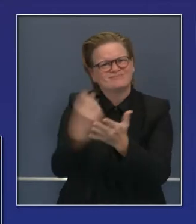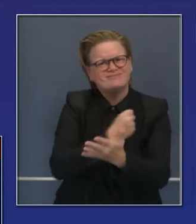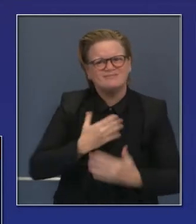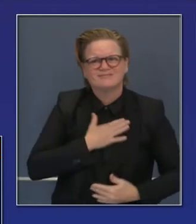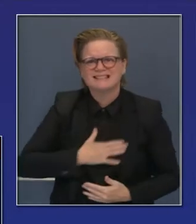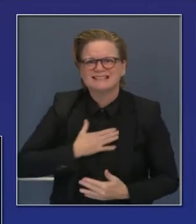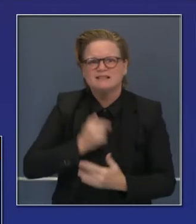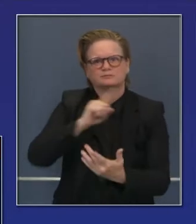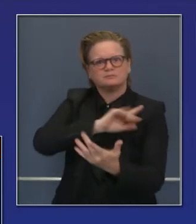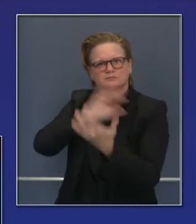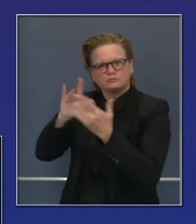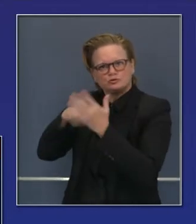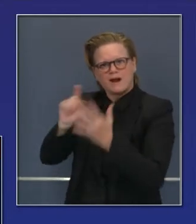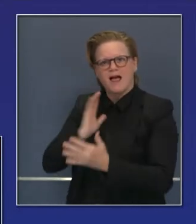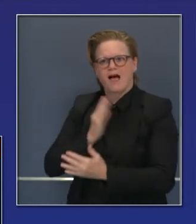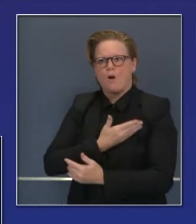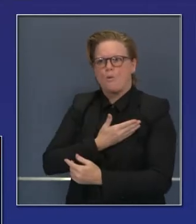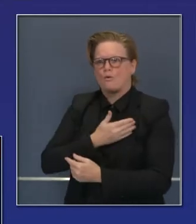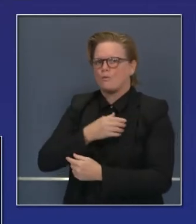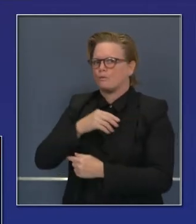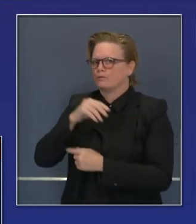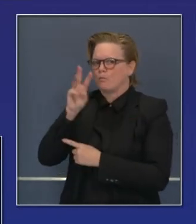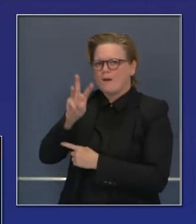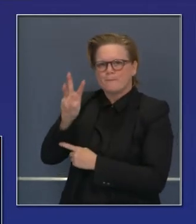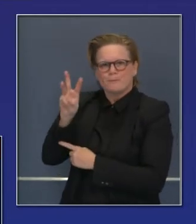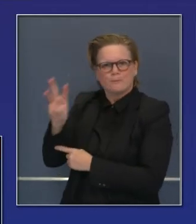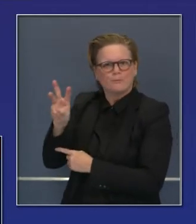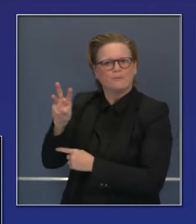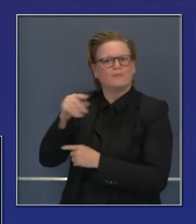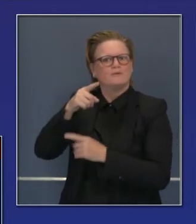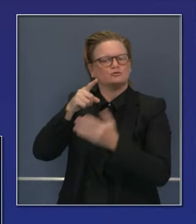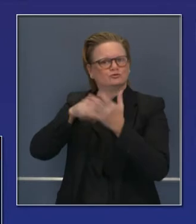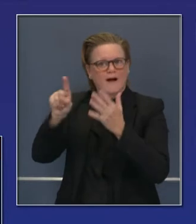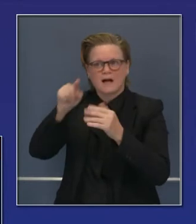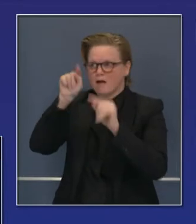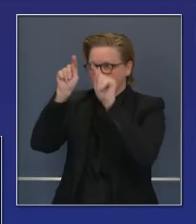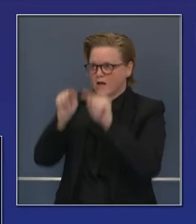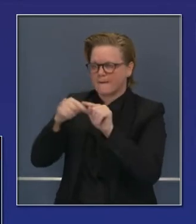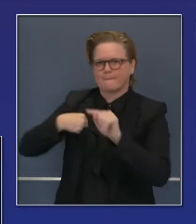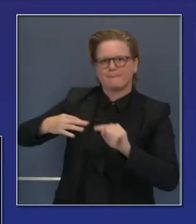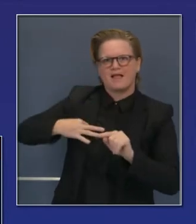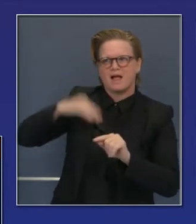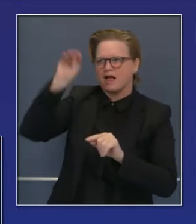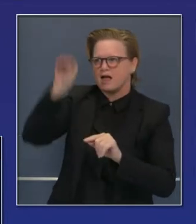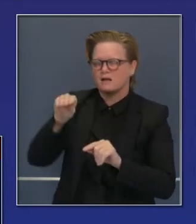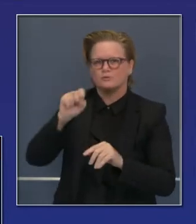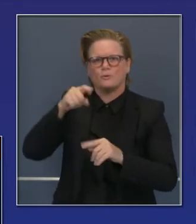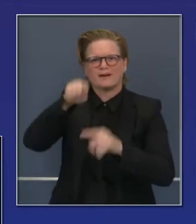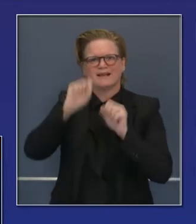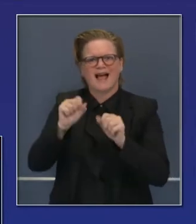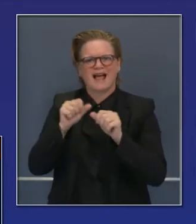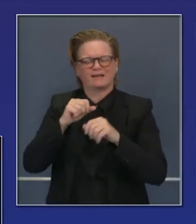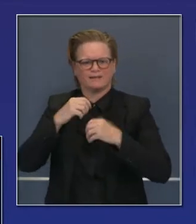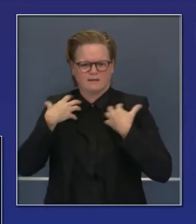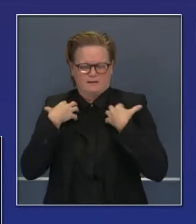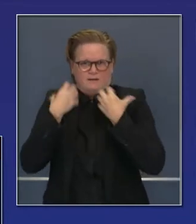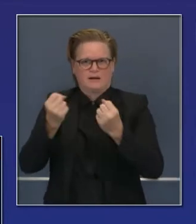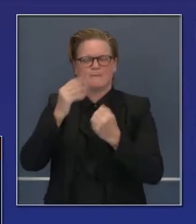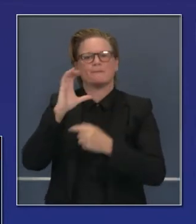Estos programas son buenos solo si la gente los aprovecha, si la gente sabe de ellos. Así que